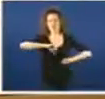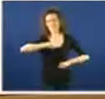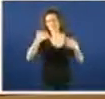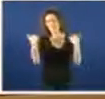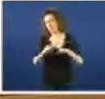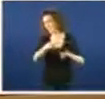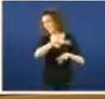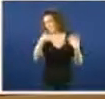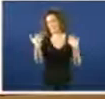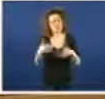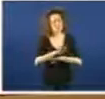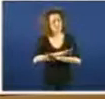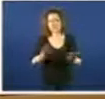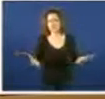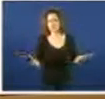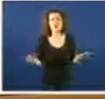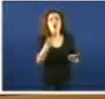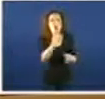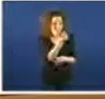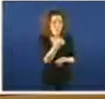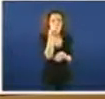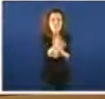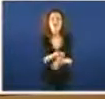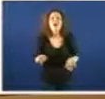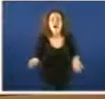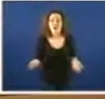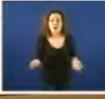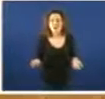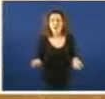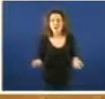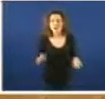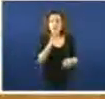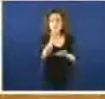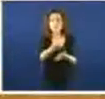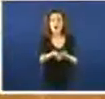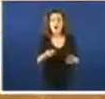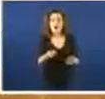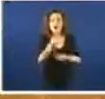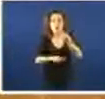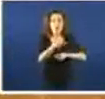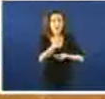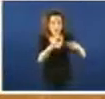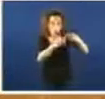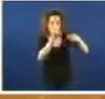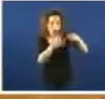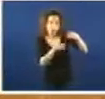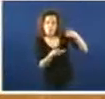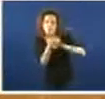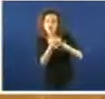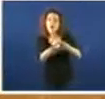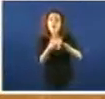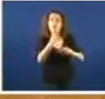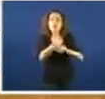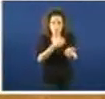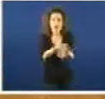tremendos. Con qué dinero, con pregarias os santos, cómo van a facer todo eso que pretenden o que dicen pretender.